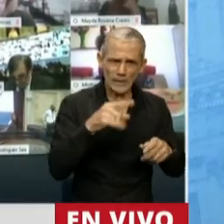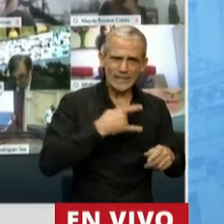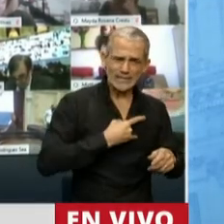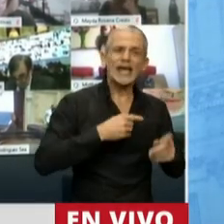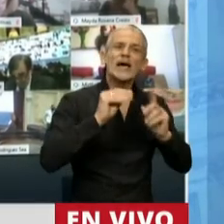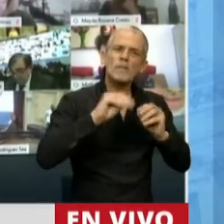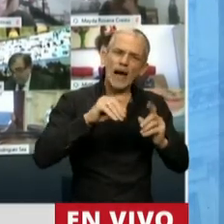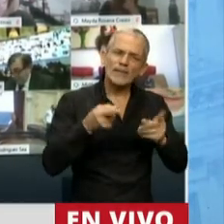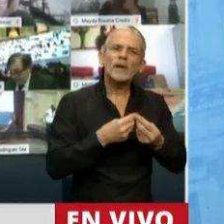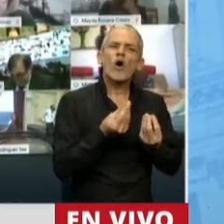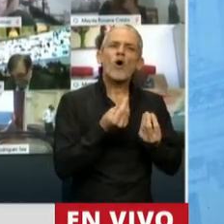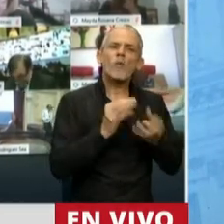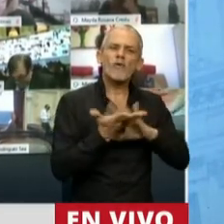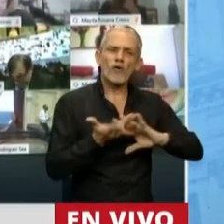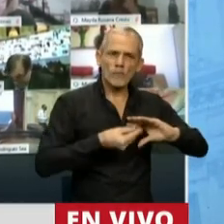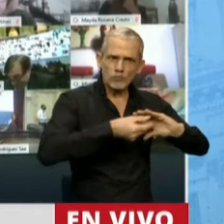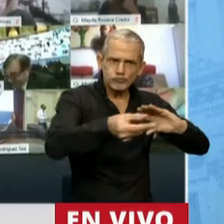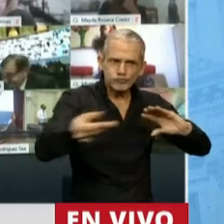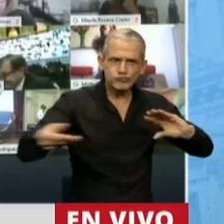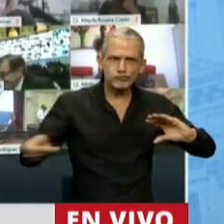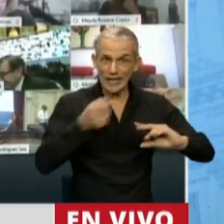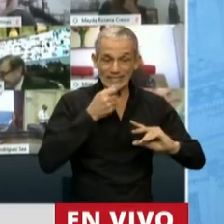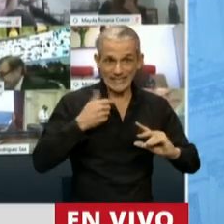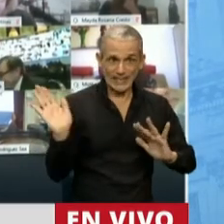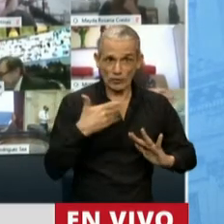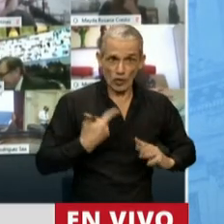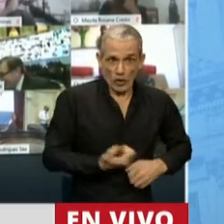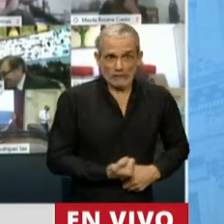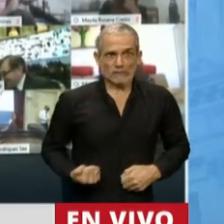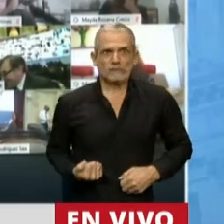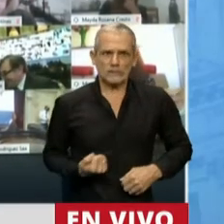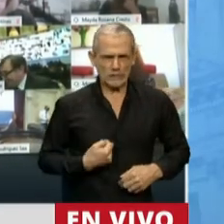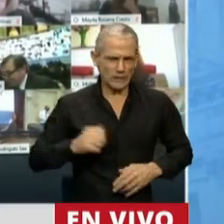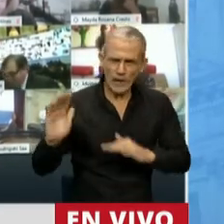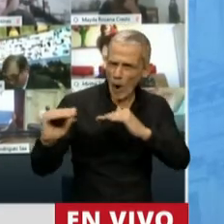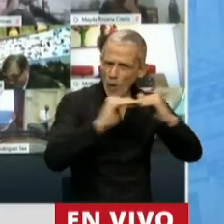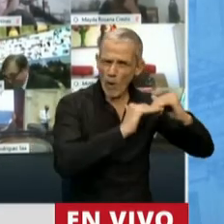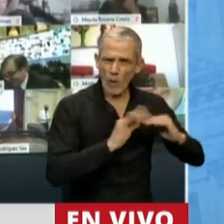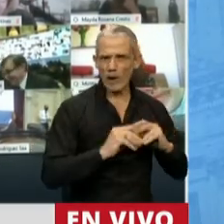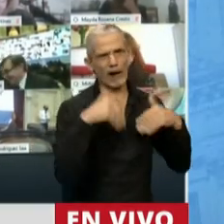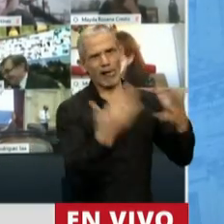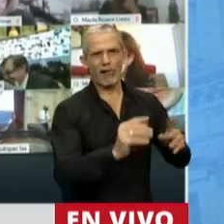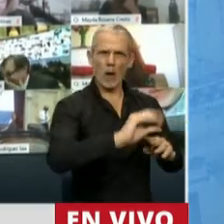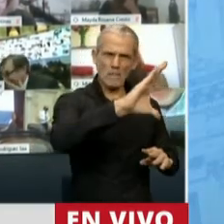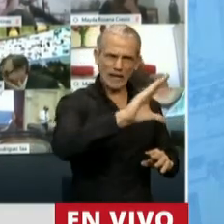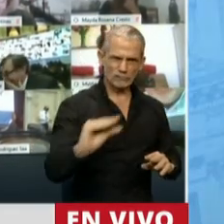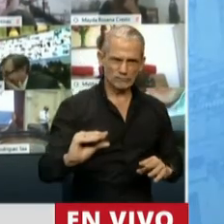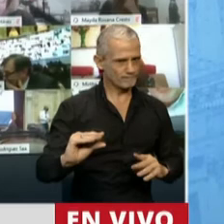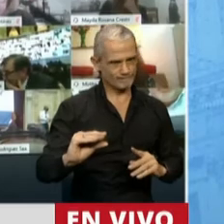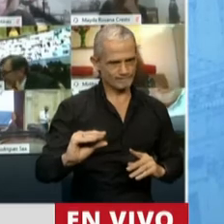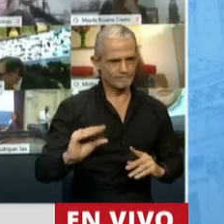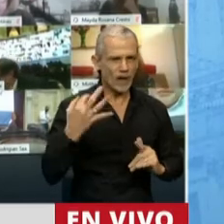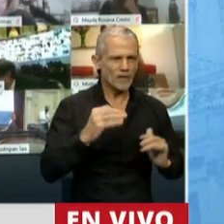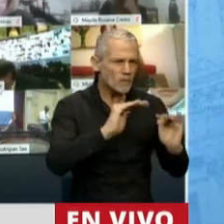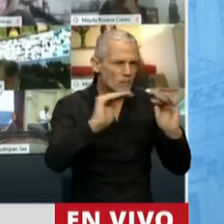equitativa. Si hay que apretarse los cinturones, tenemos que apretarnos todos parejos, y no algunos más, menos, y entrar con favoritos. Esto es lo que yo